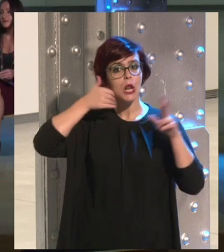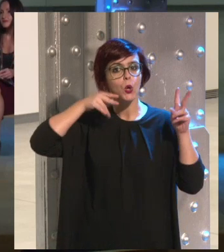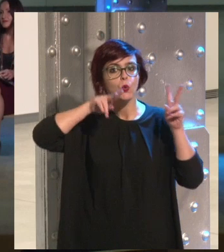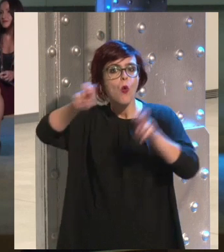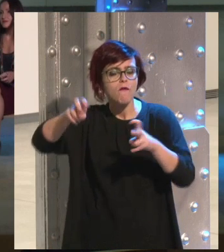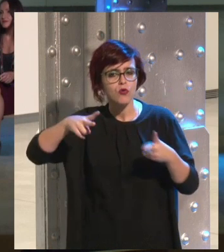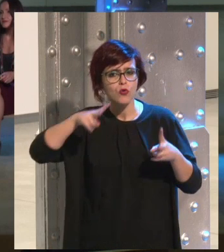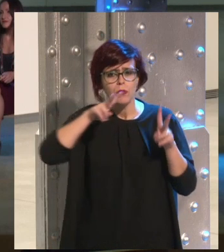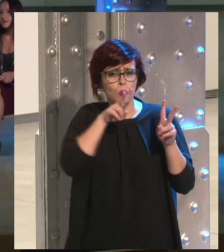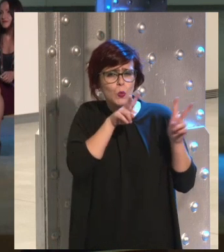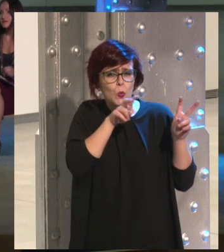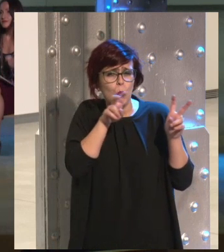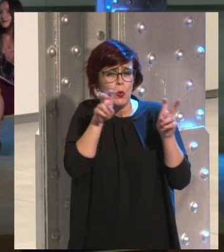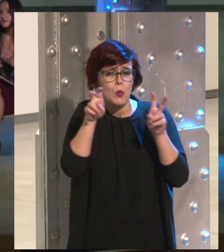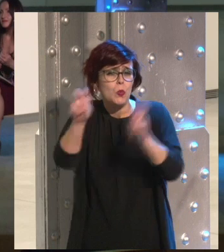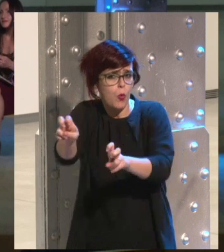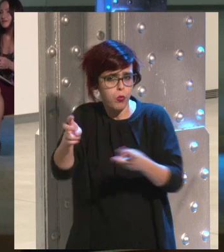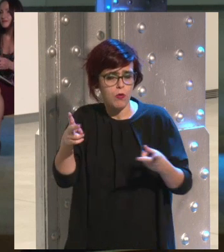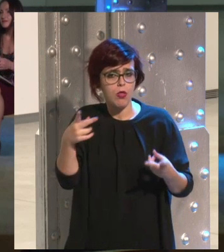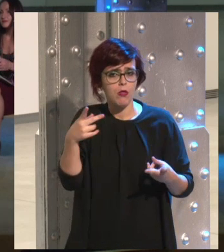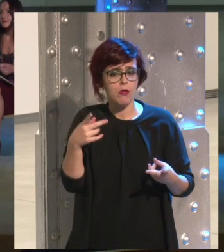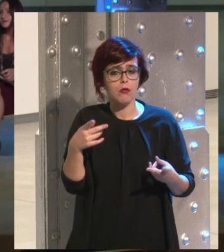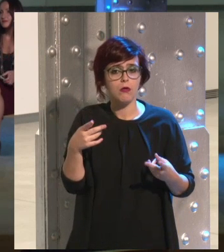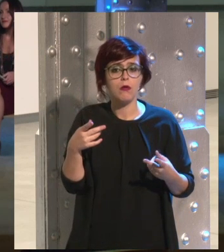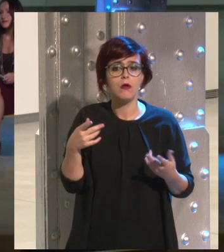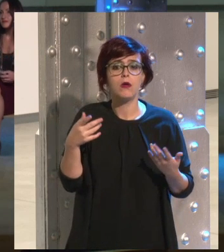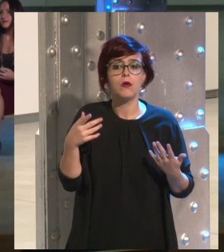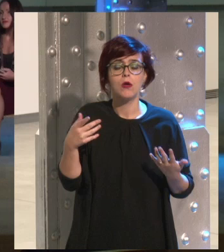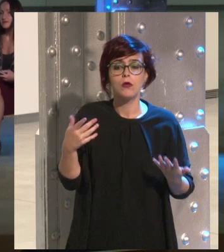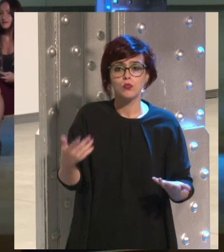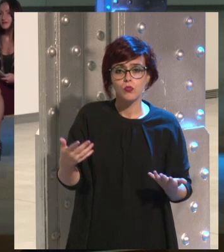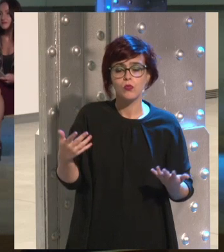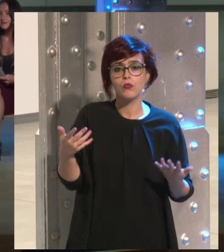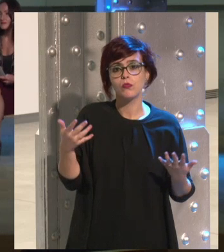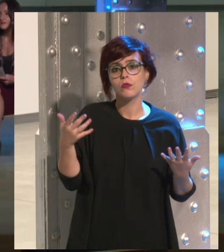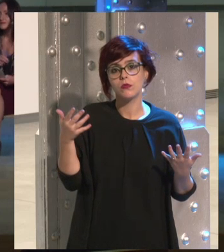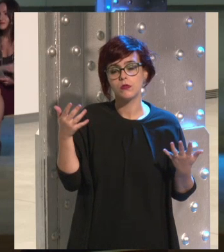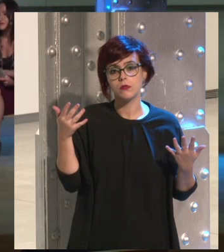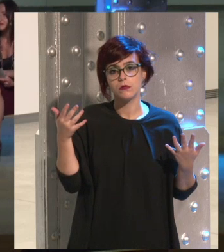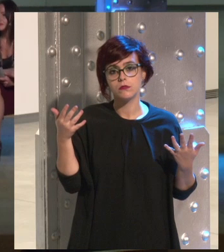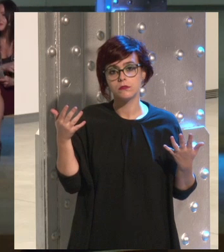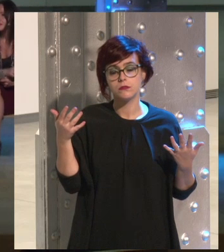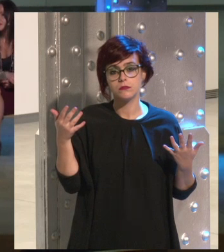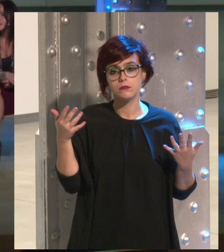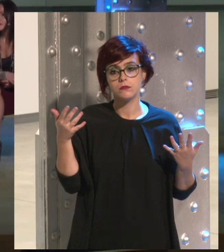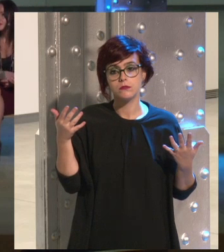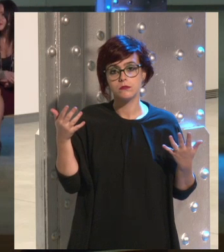que me den algo nuevo, nuevo, nuevo, pero nuevo de verdad. Estoy aquí y no.